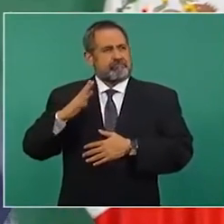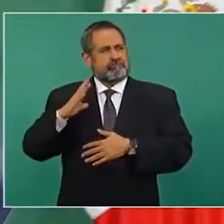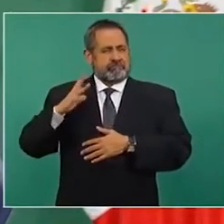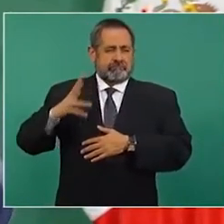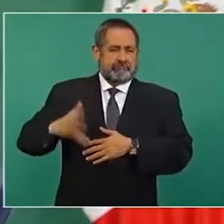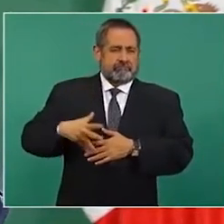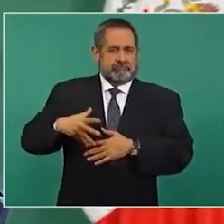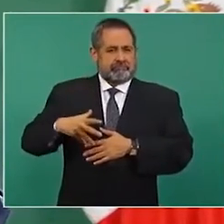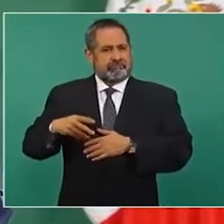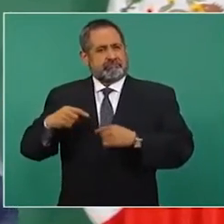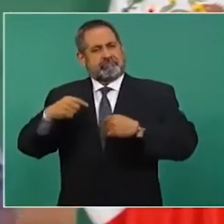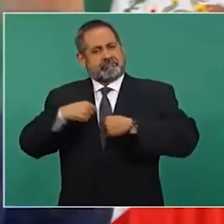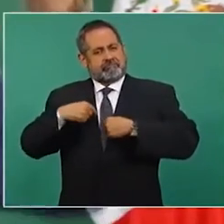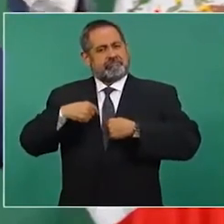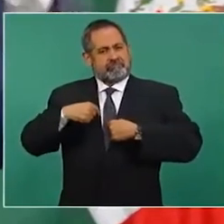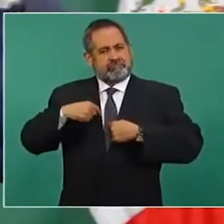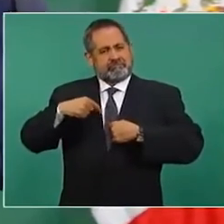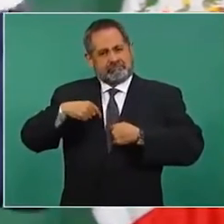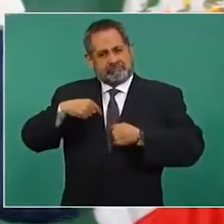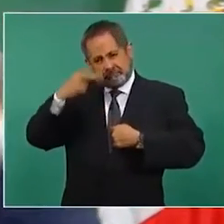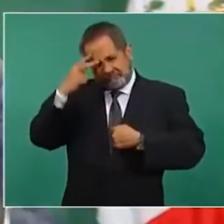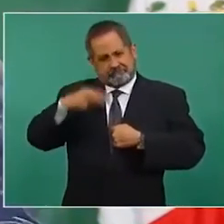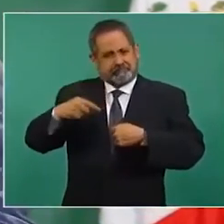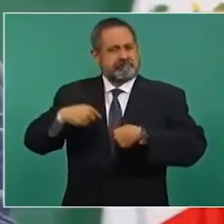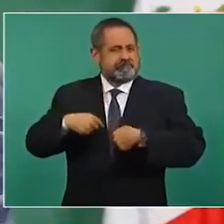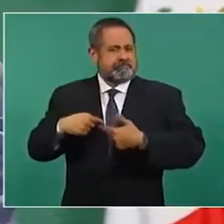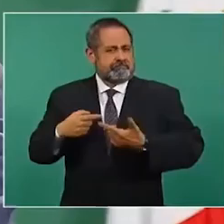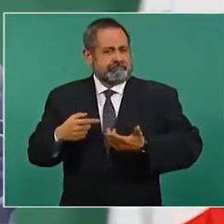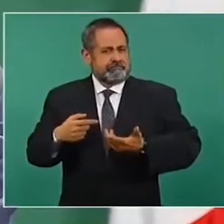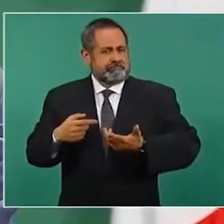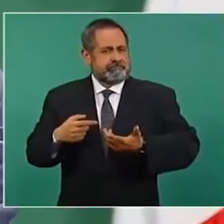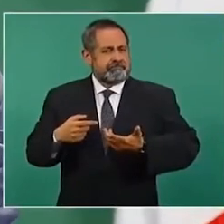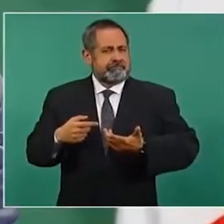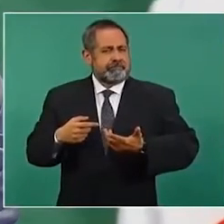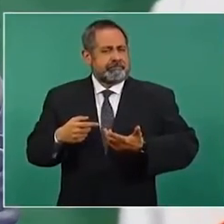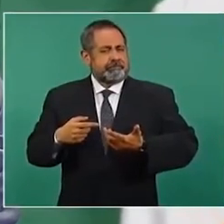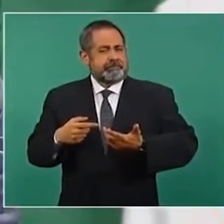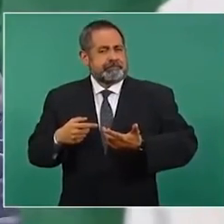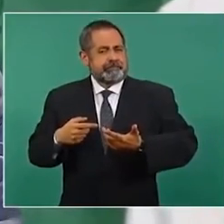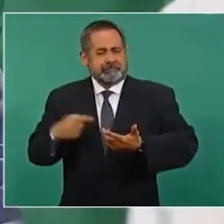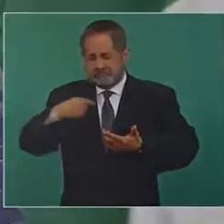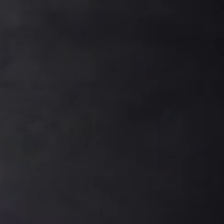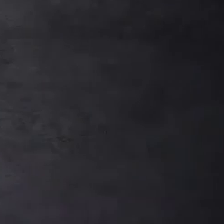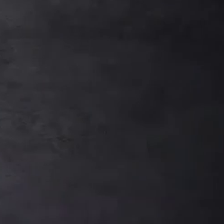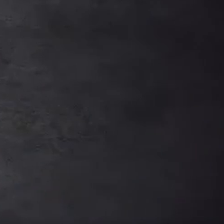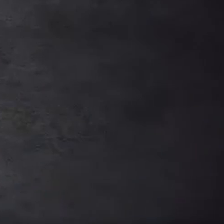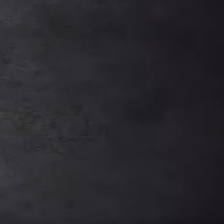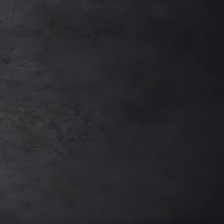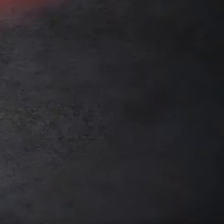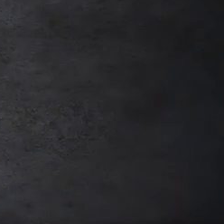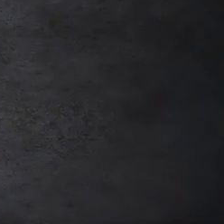el ser mexicano.